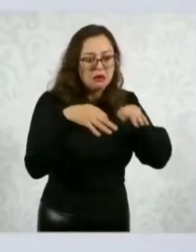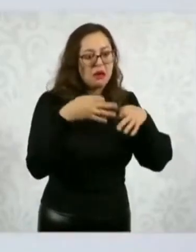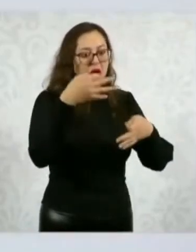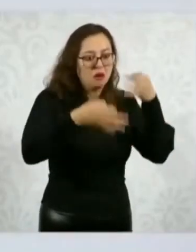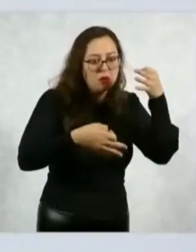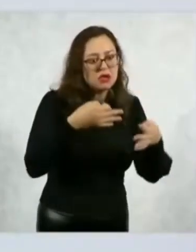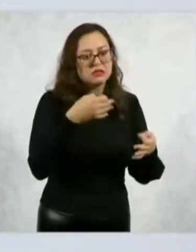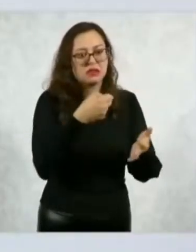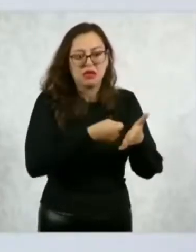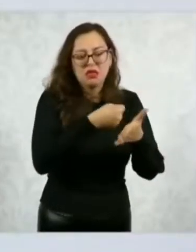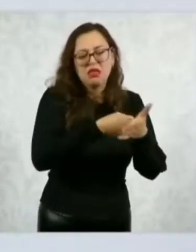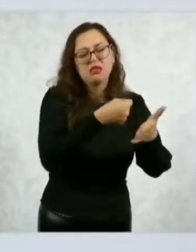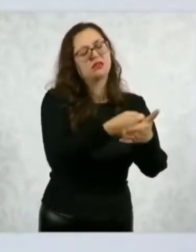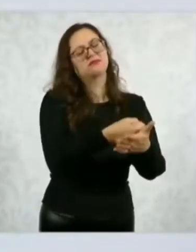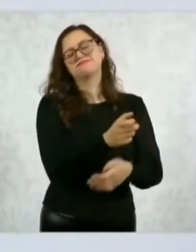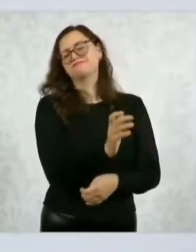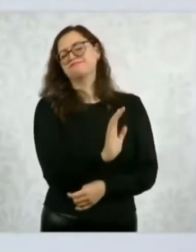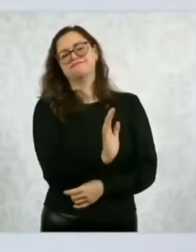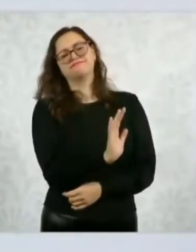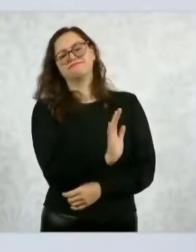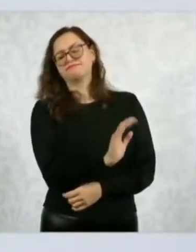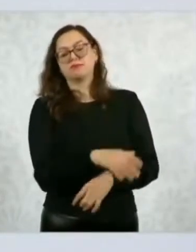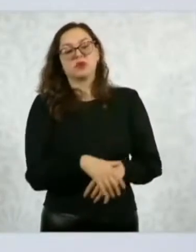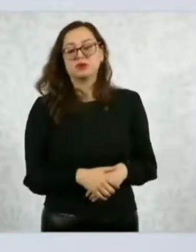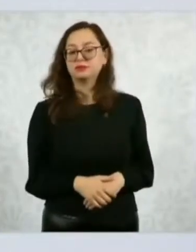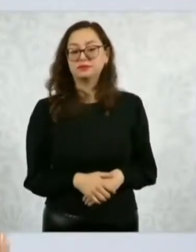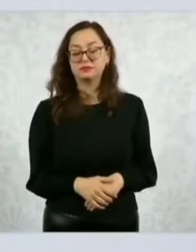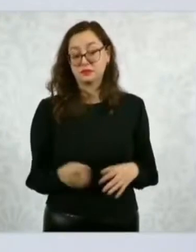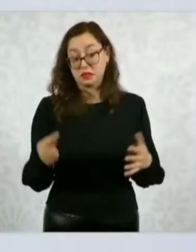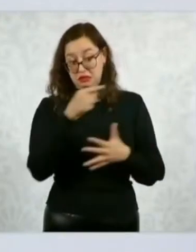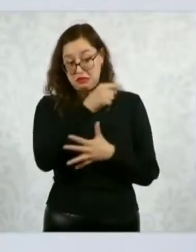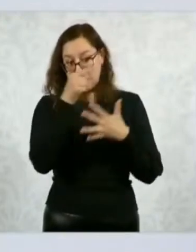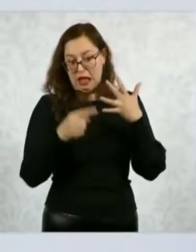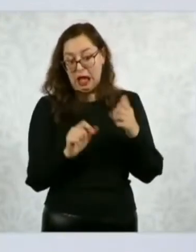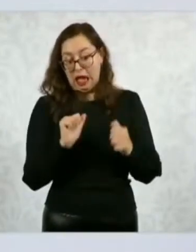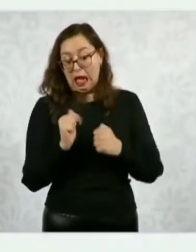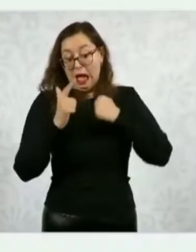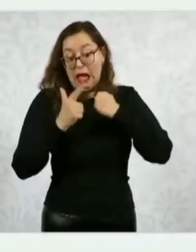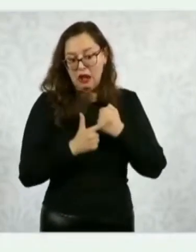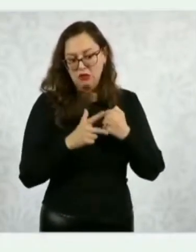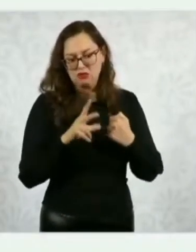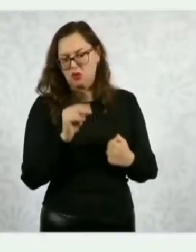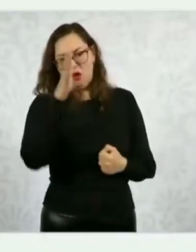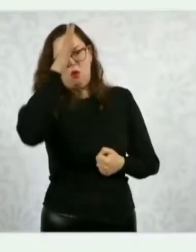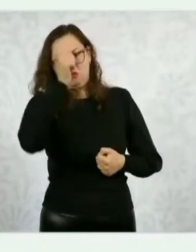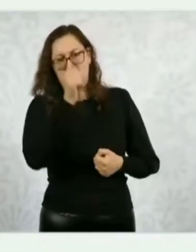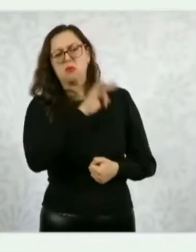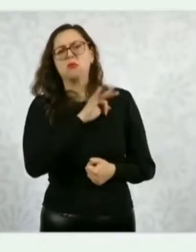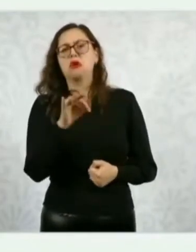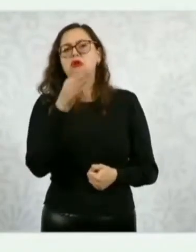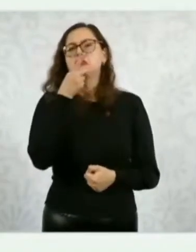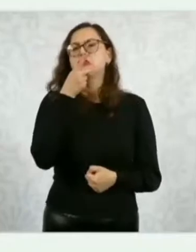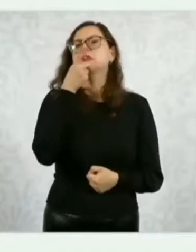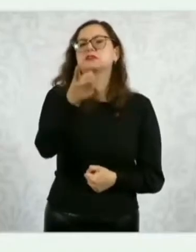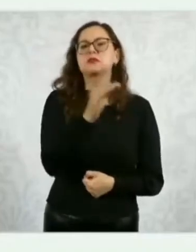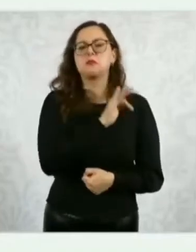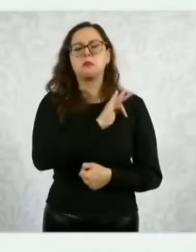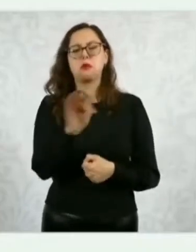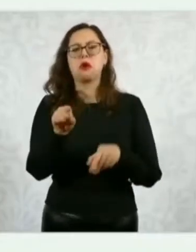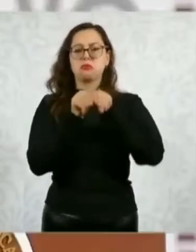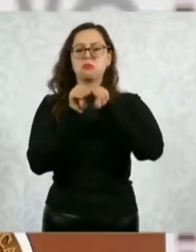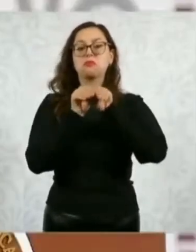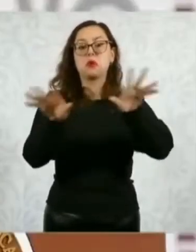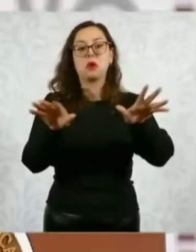como ayer que dije, si hubiéramos querido que el Poder Judicial